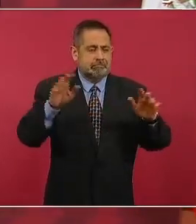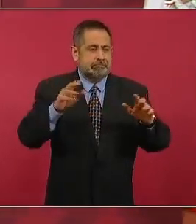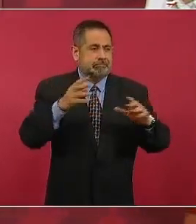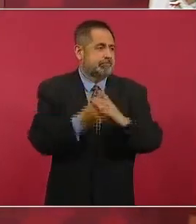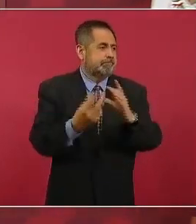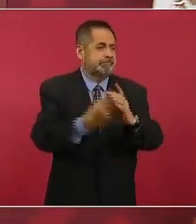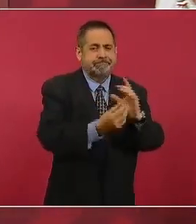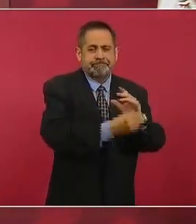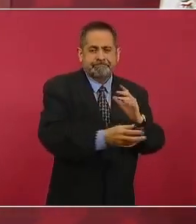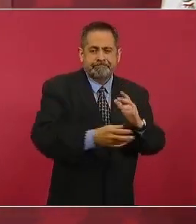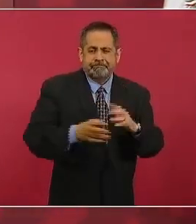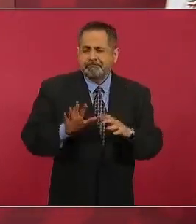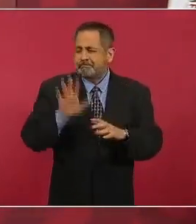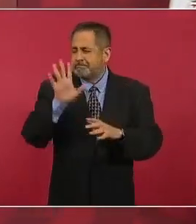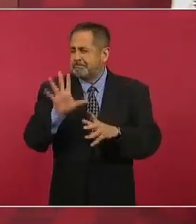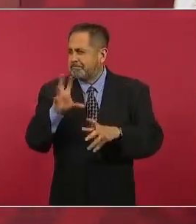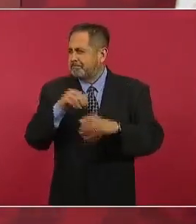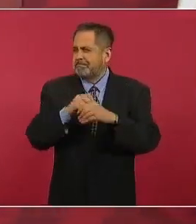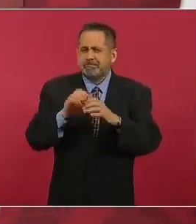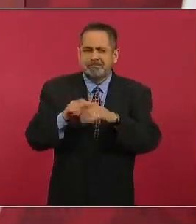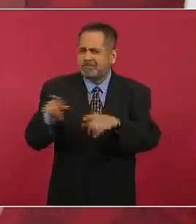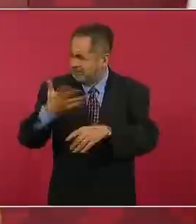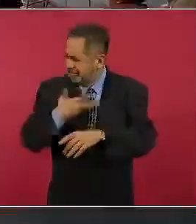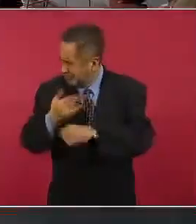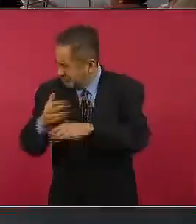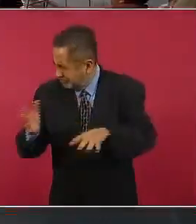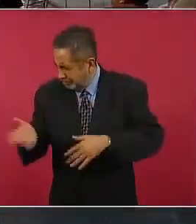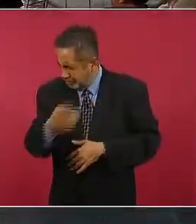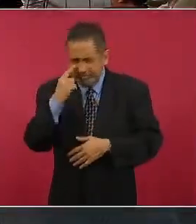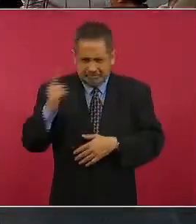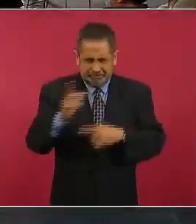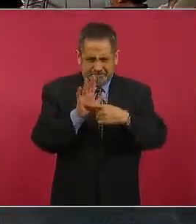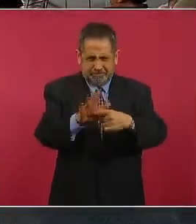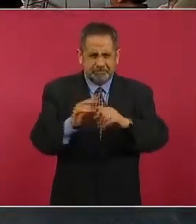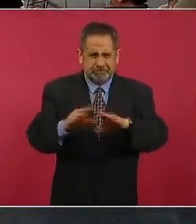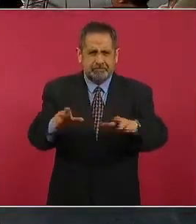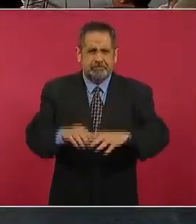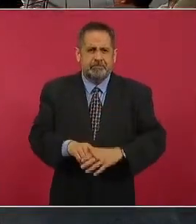iban como tras el informe sí